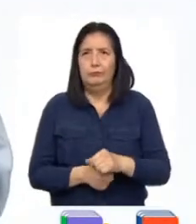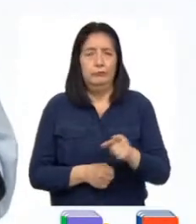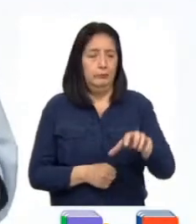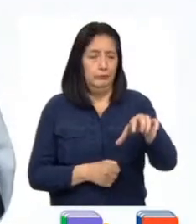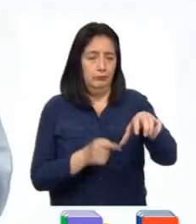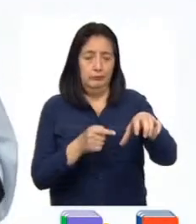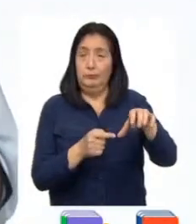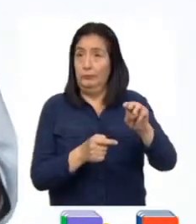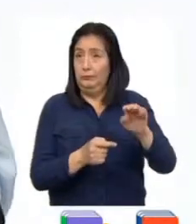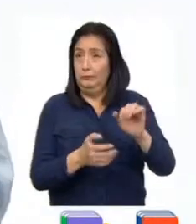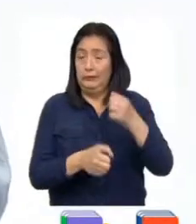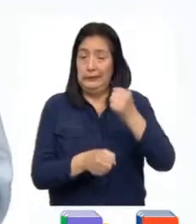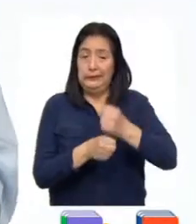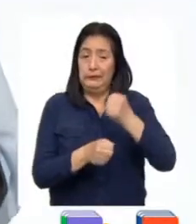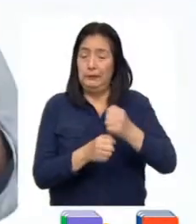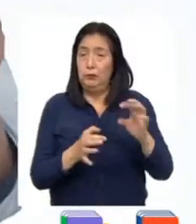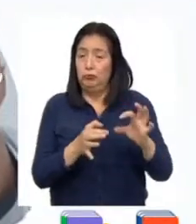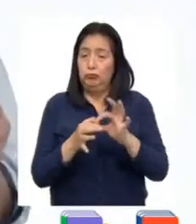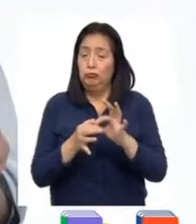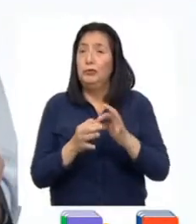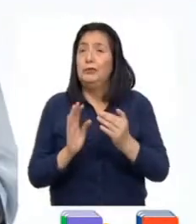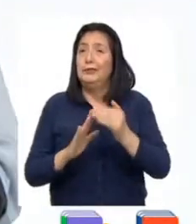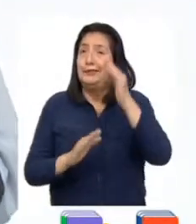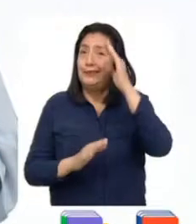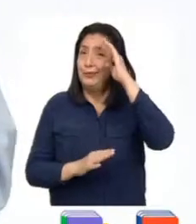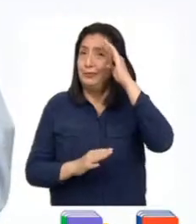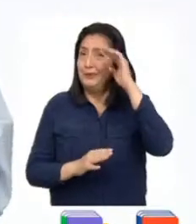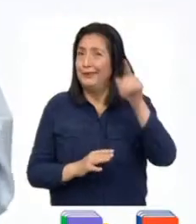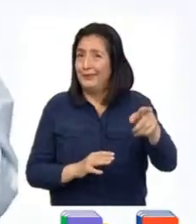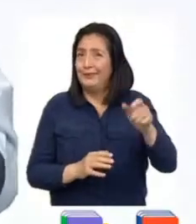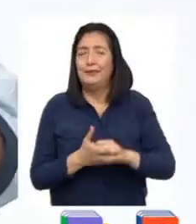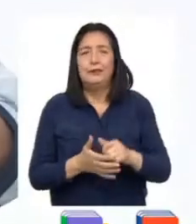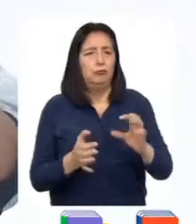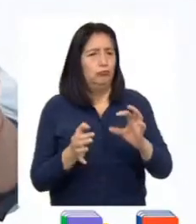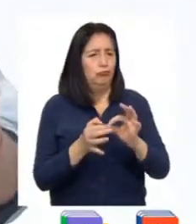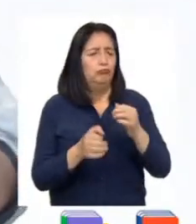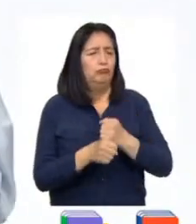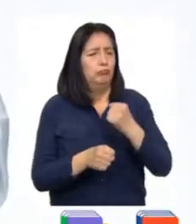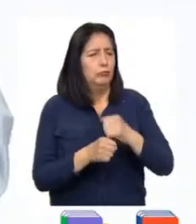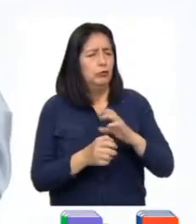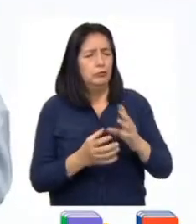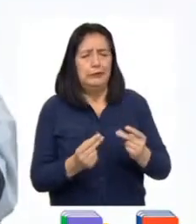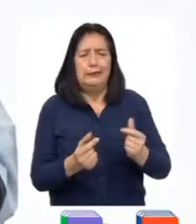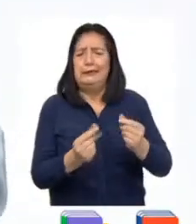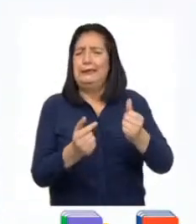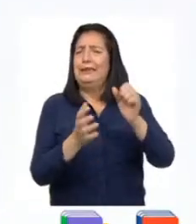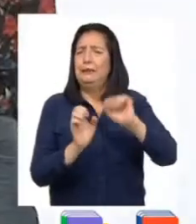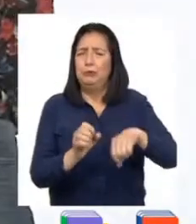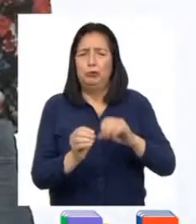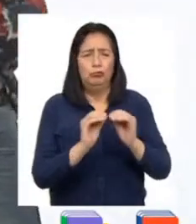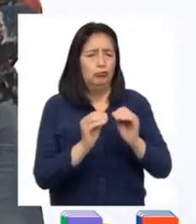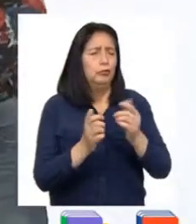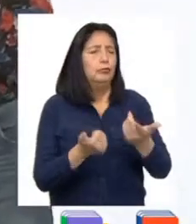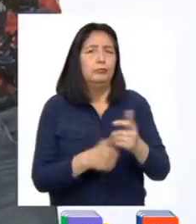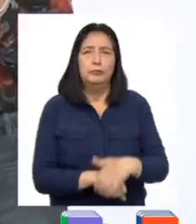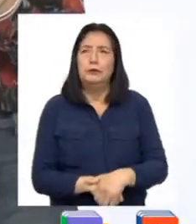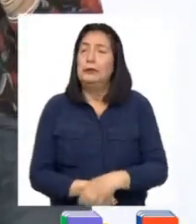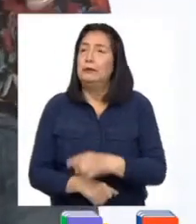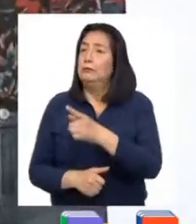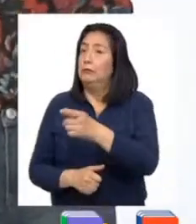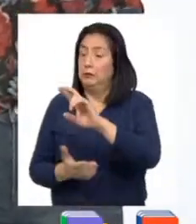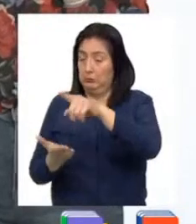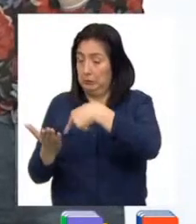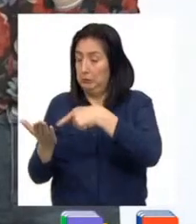trabajan de manera conjunta con las comisarías, para que todo sea más rápido y efectivo. Mire